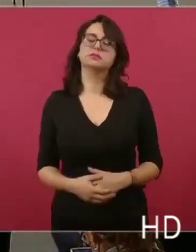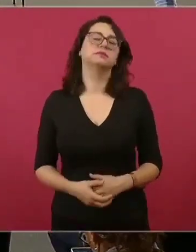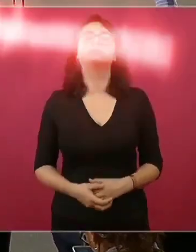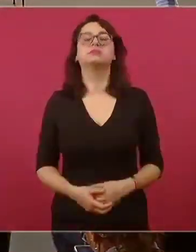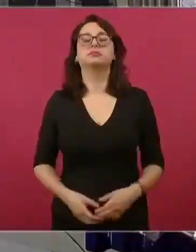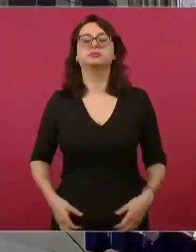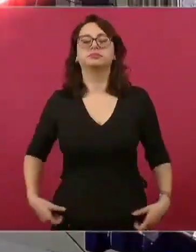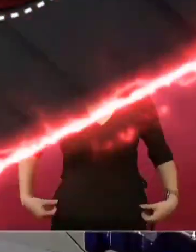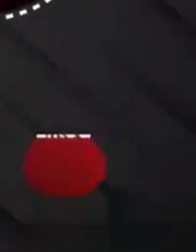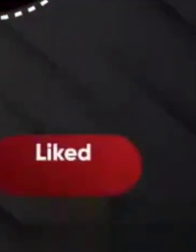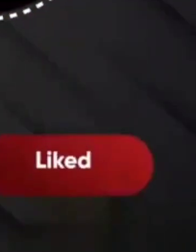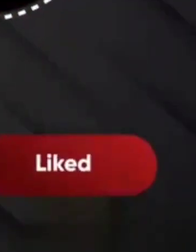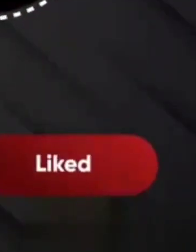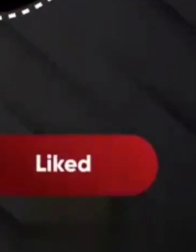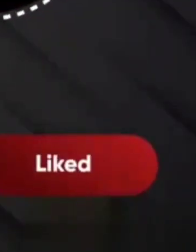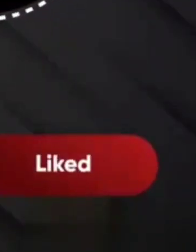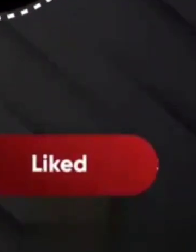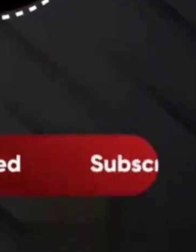Muy bien, vamos.